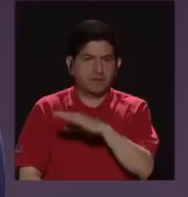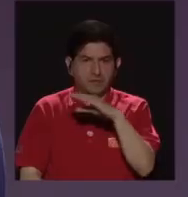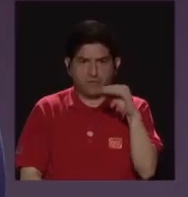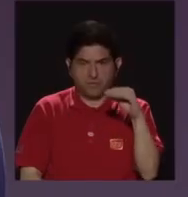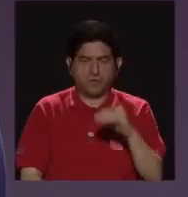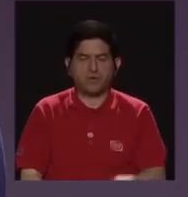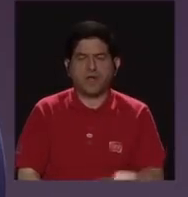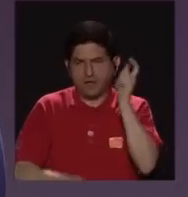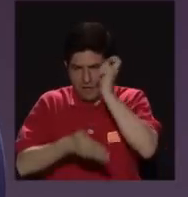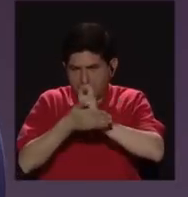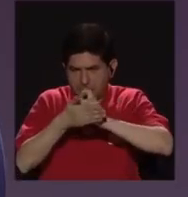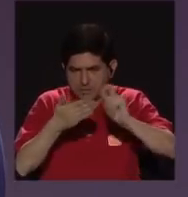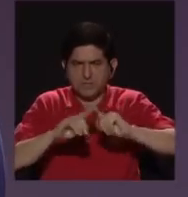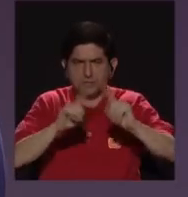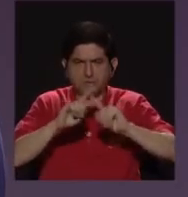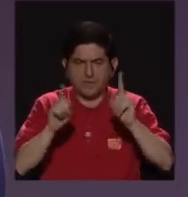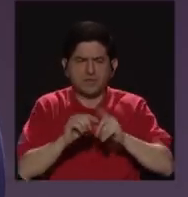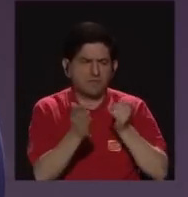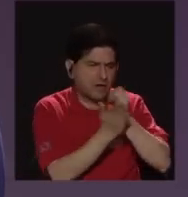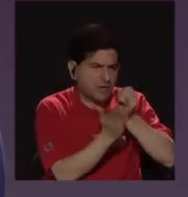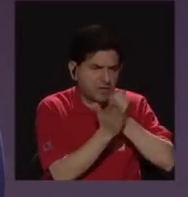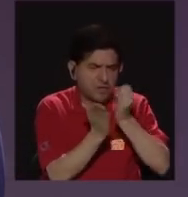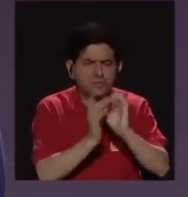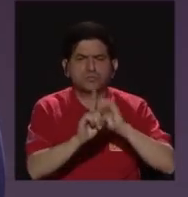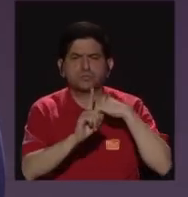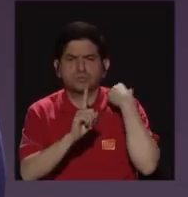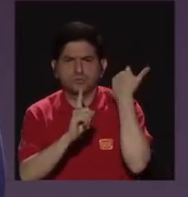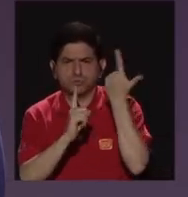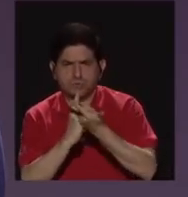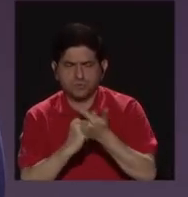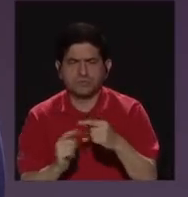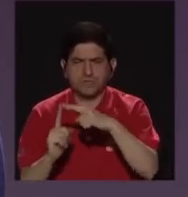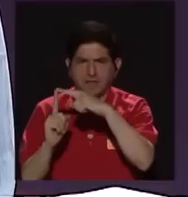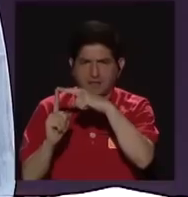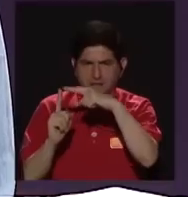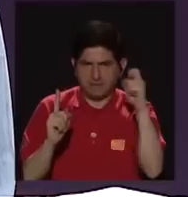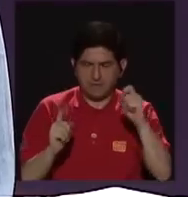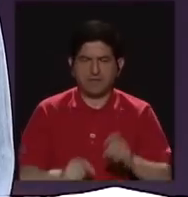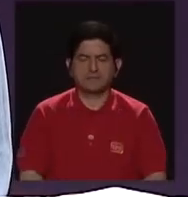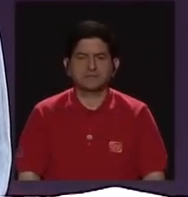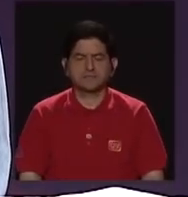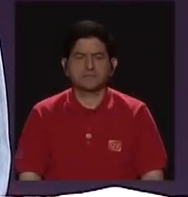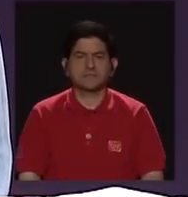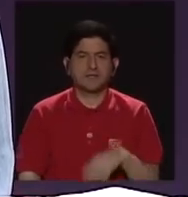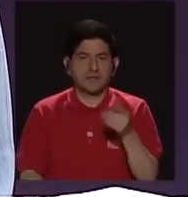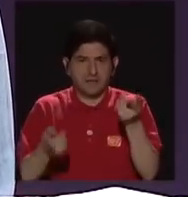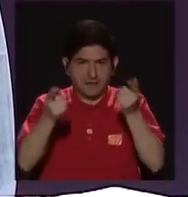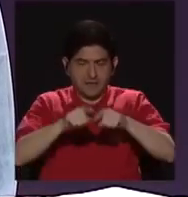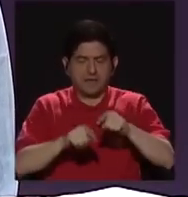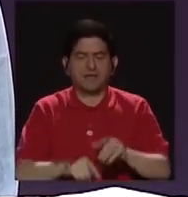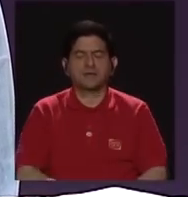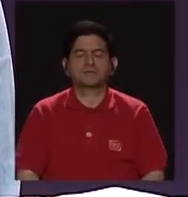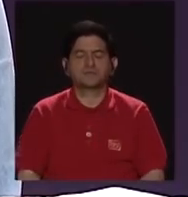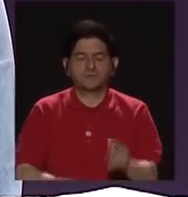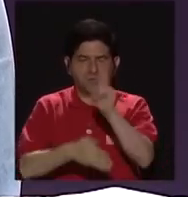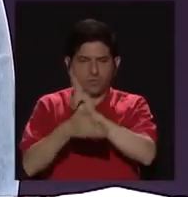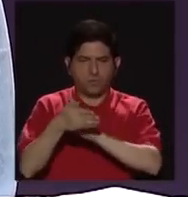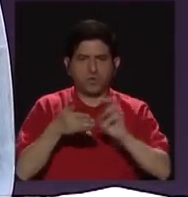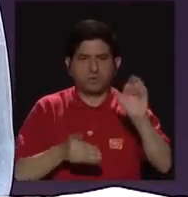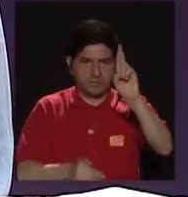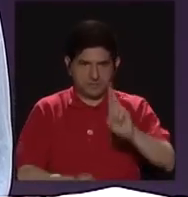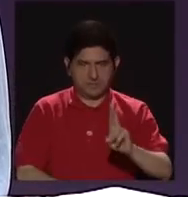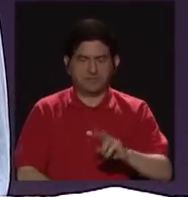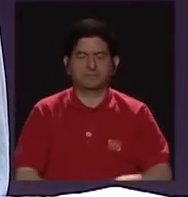autora de varias investigaciones sociales desde el CICLA en la Universidad de Costa Rica.